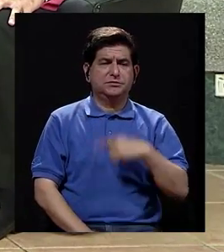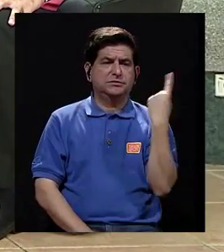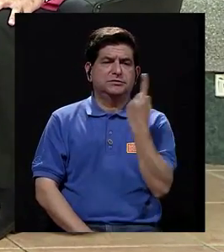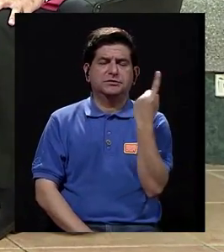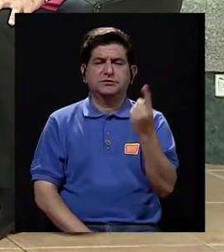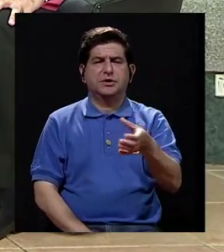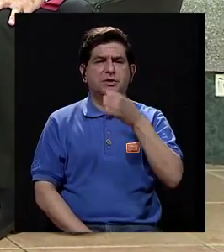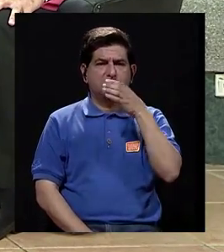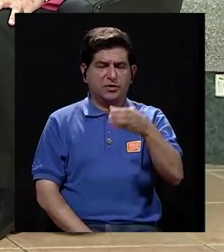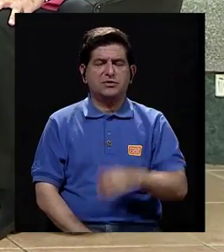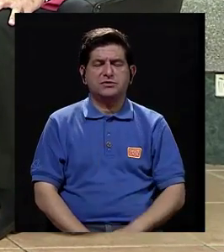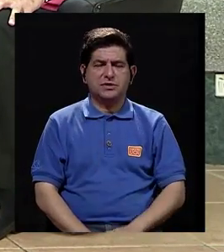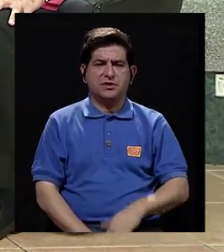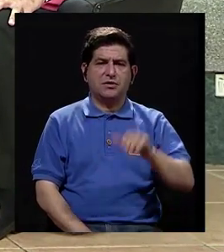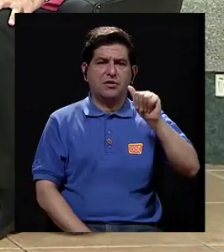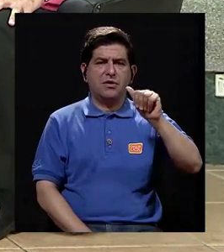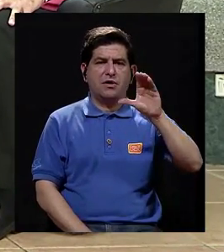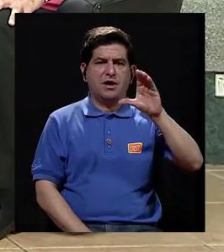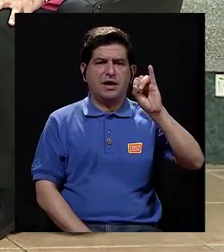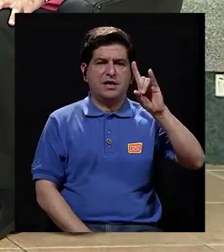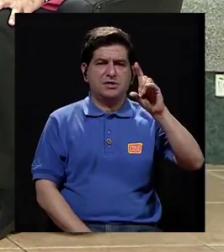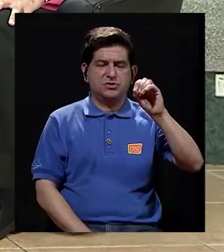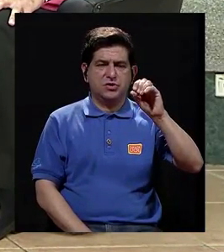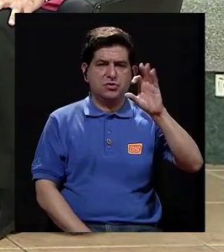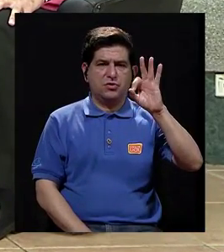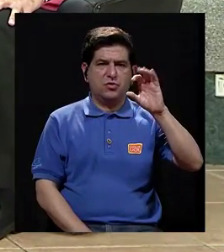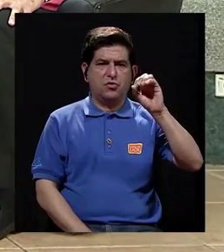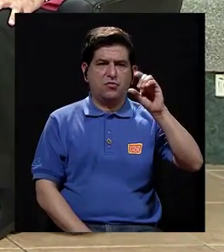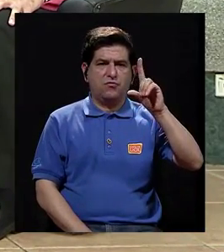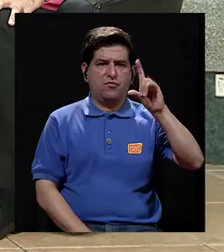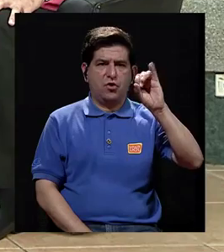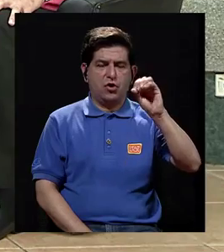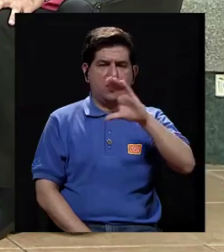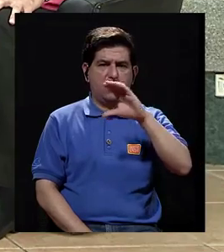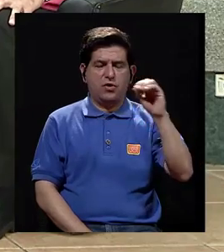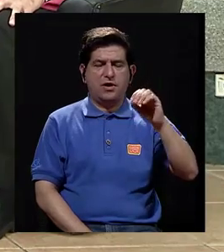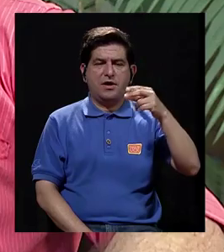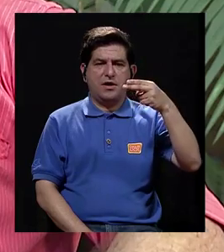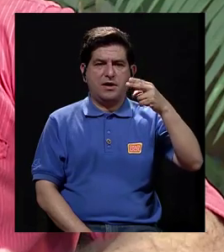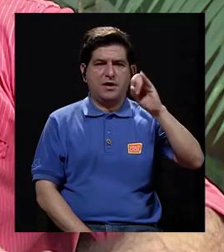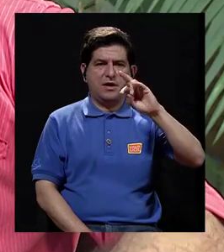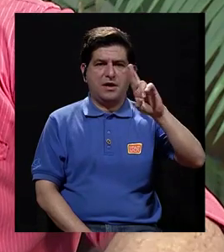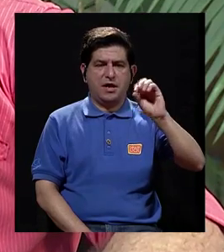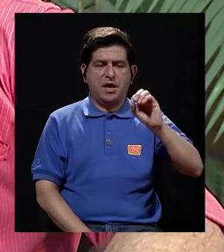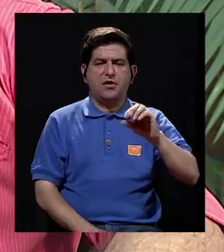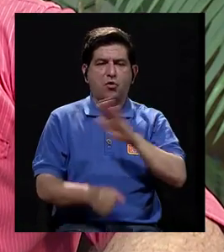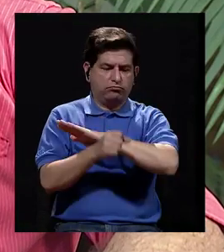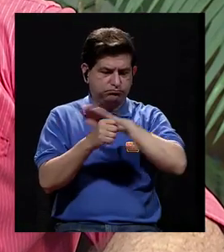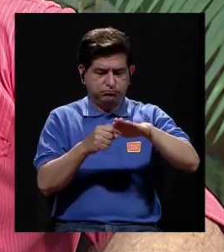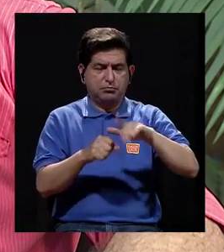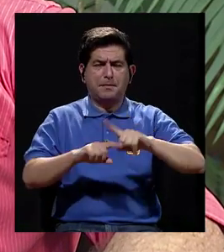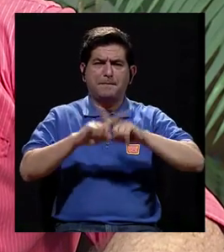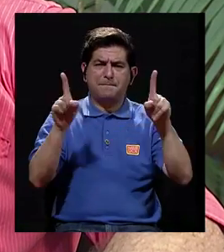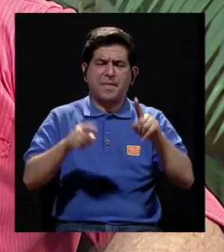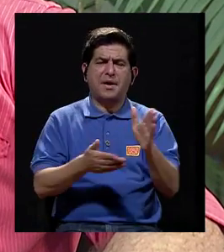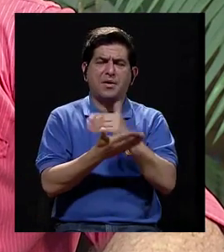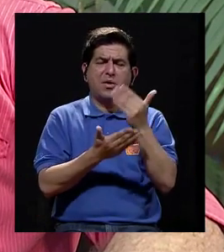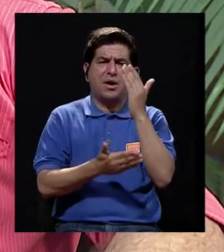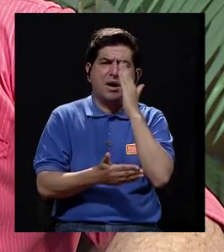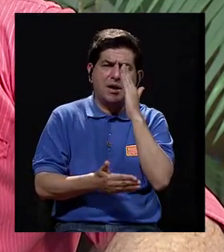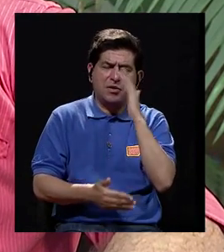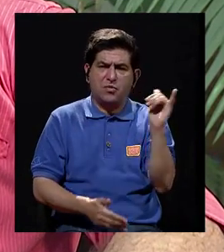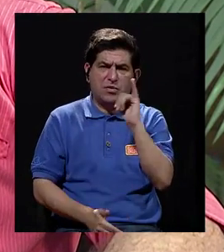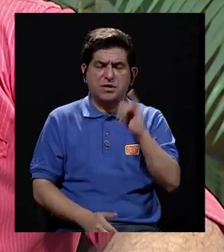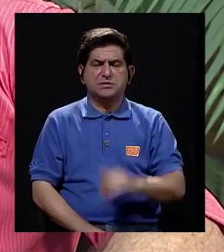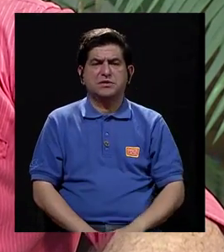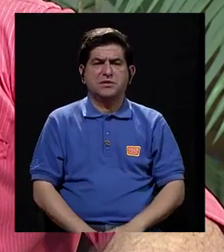Entonces, siempre recomendamos que con el ácido fólico y el hierro sería suficiente. Sin embargo, pues, hay muchas